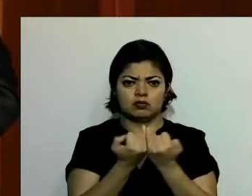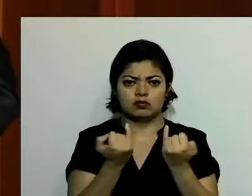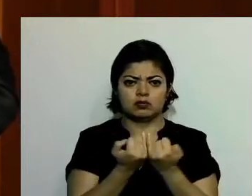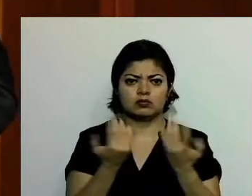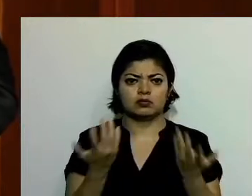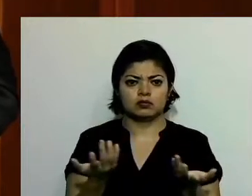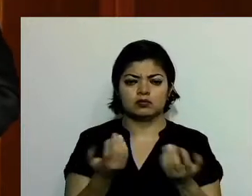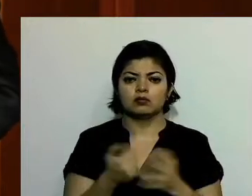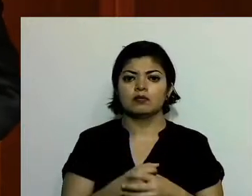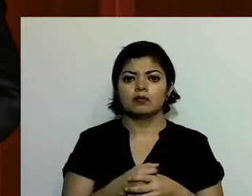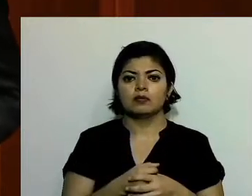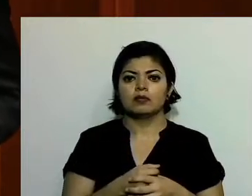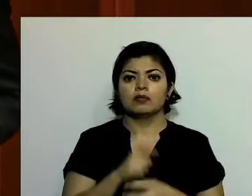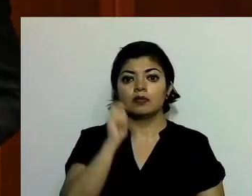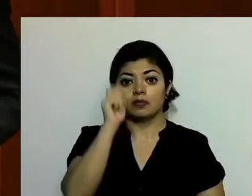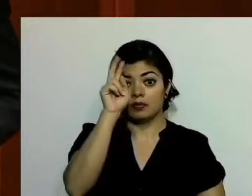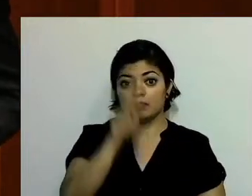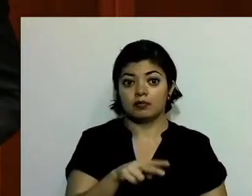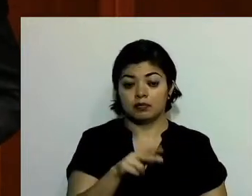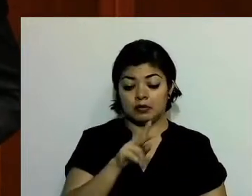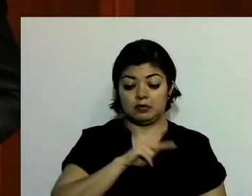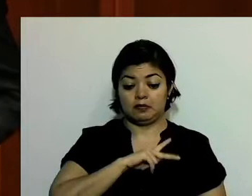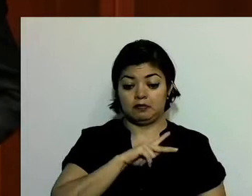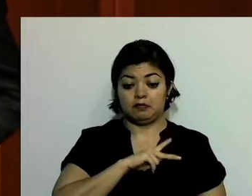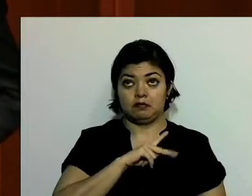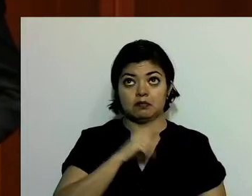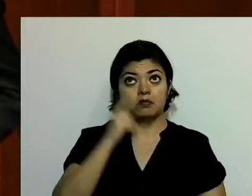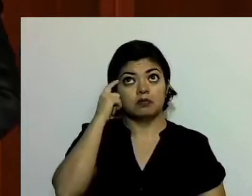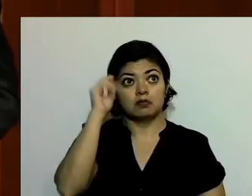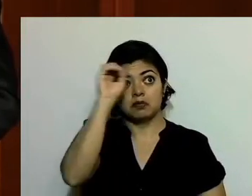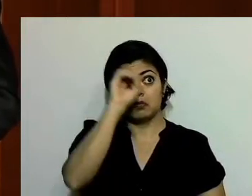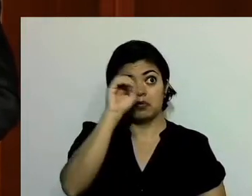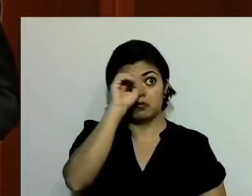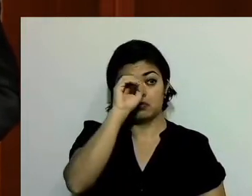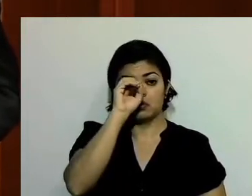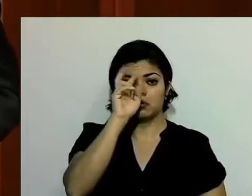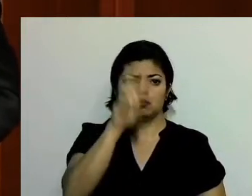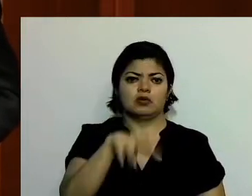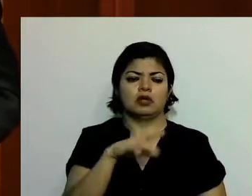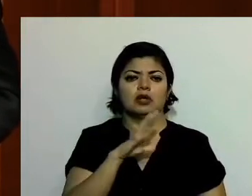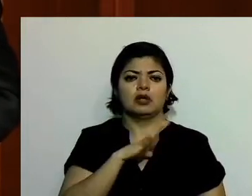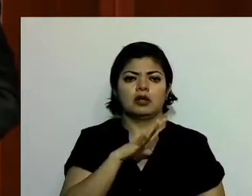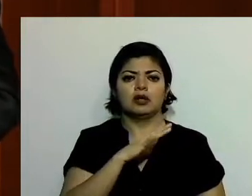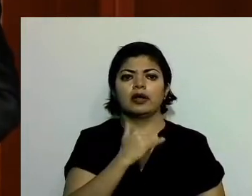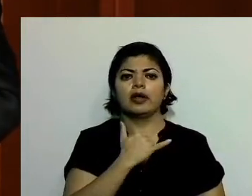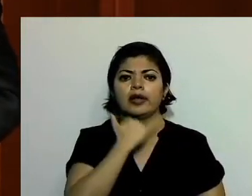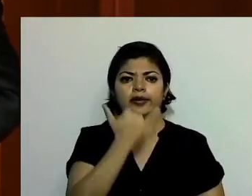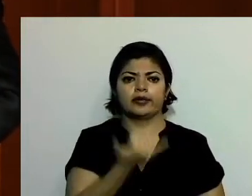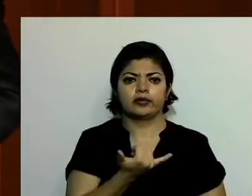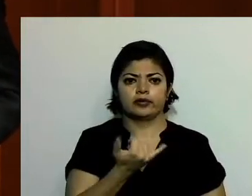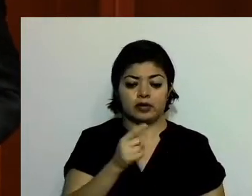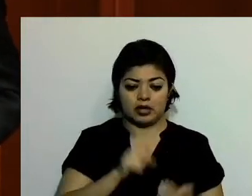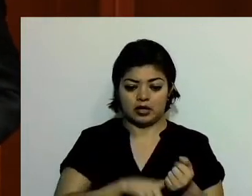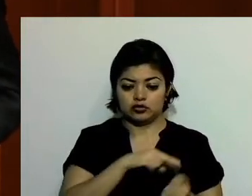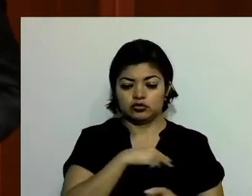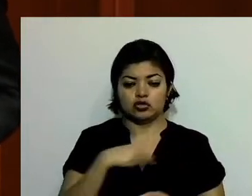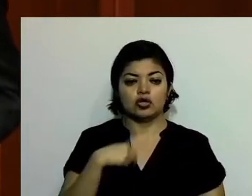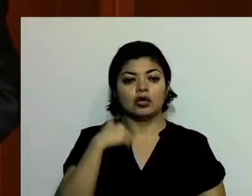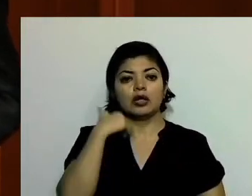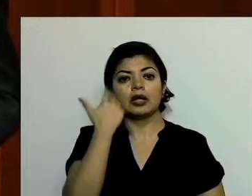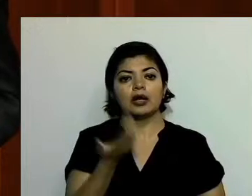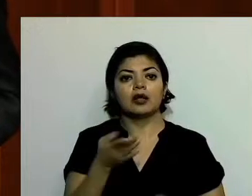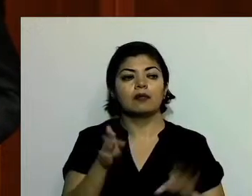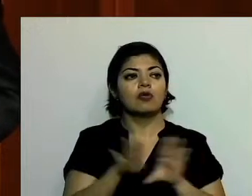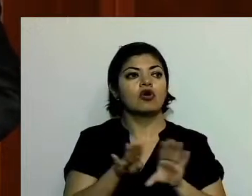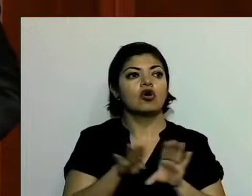Es una equivocación desde mi punto de vista el estar pretendiendo en el discurso llamar a la